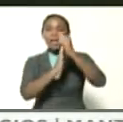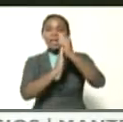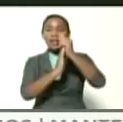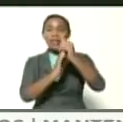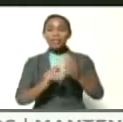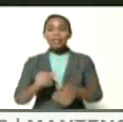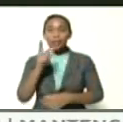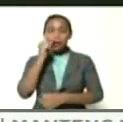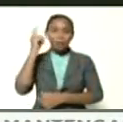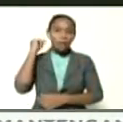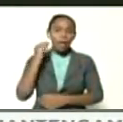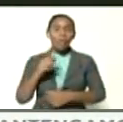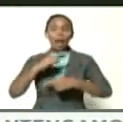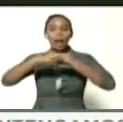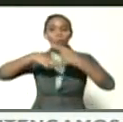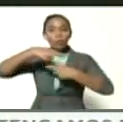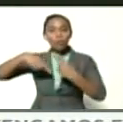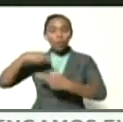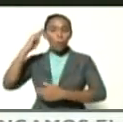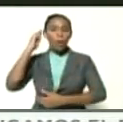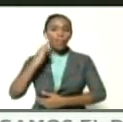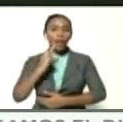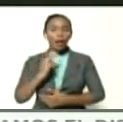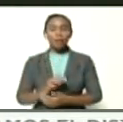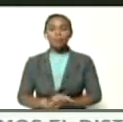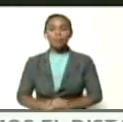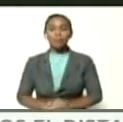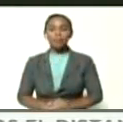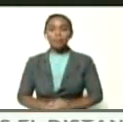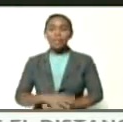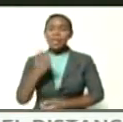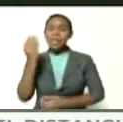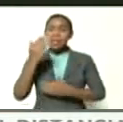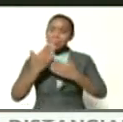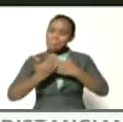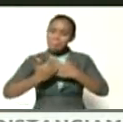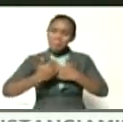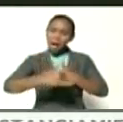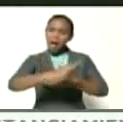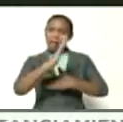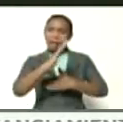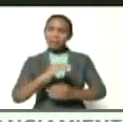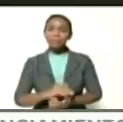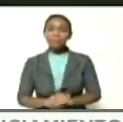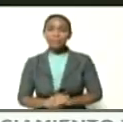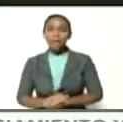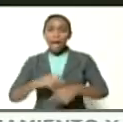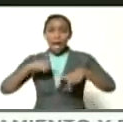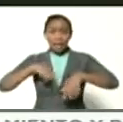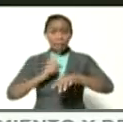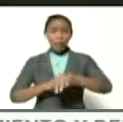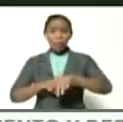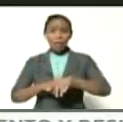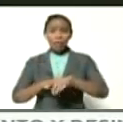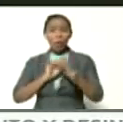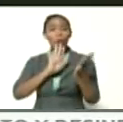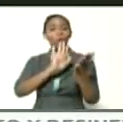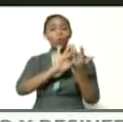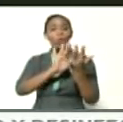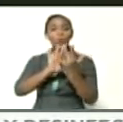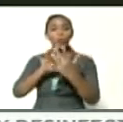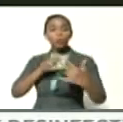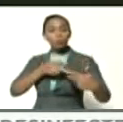Liderezas de la Revolución Bolivariana. Y más allá, en este momento se están conectando,